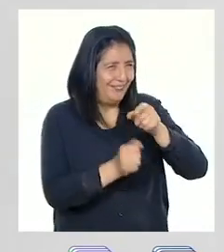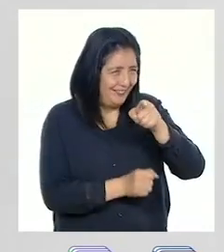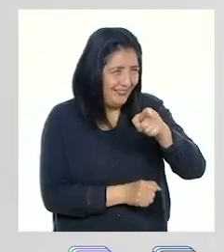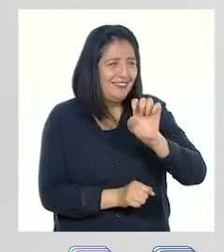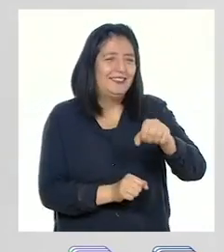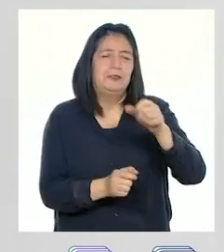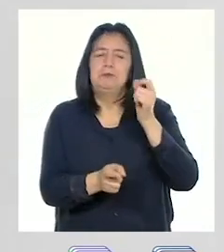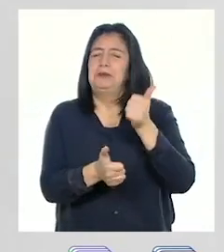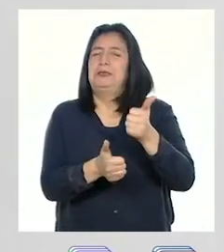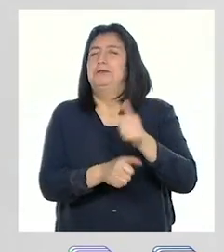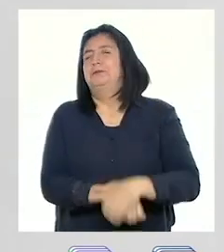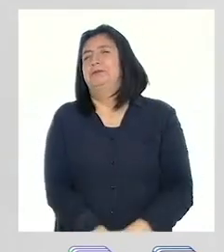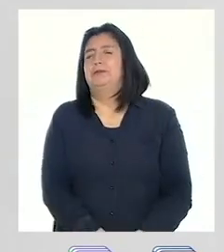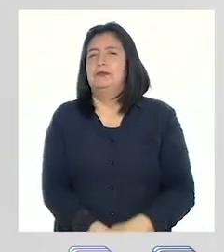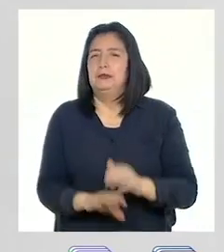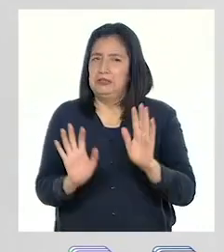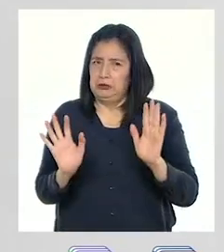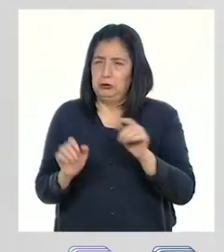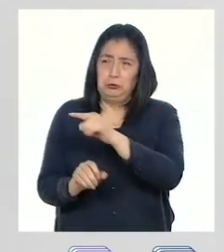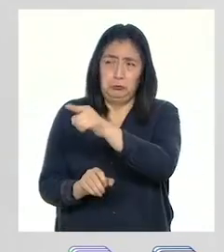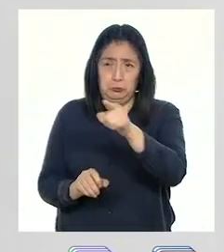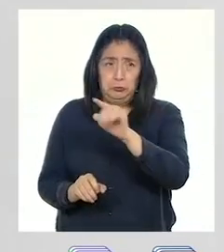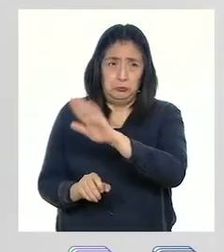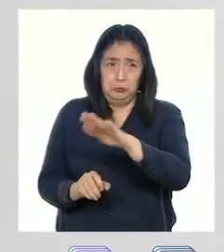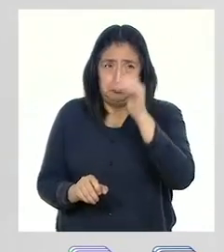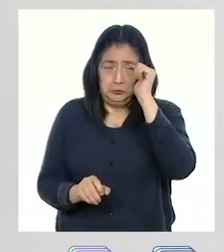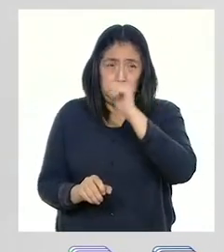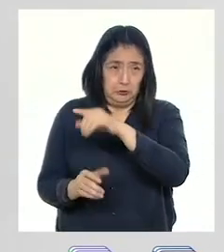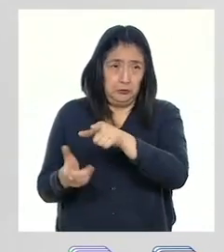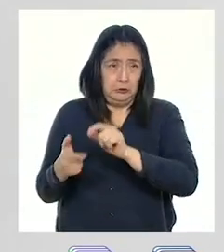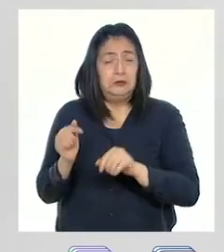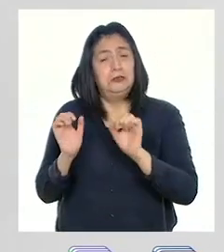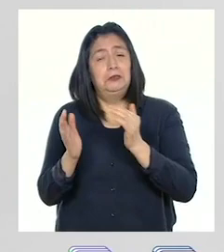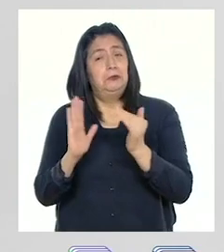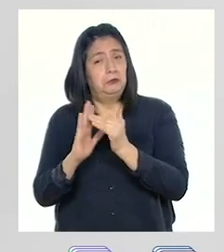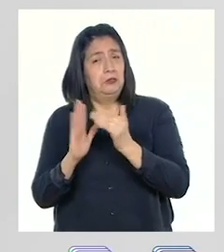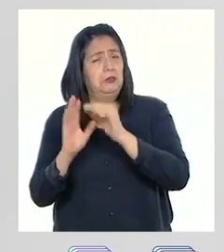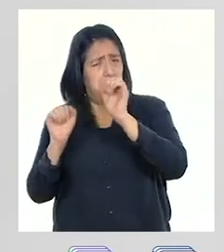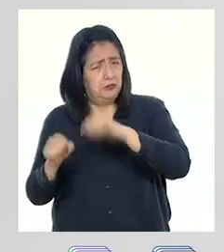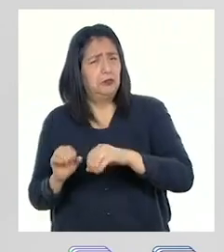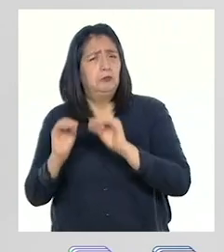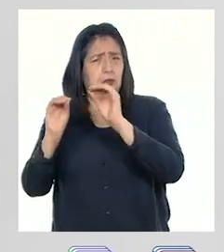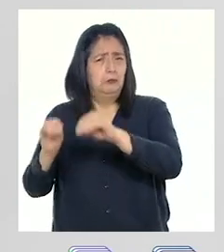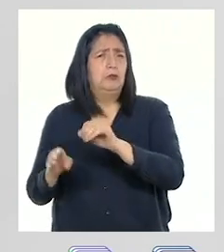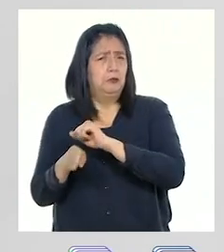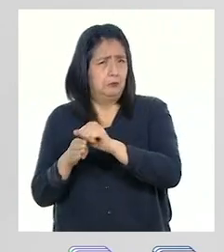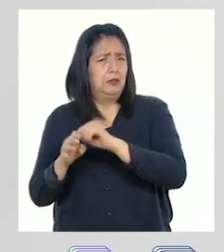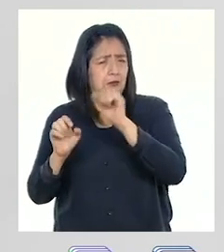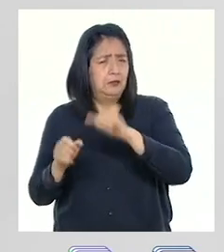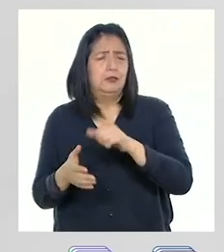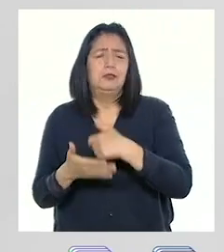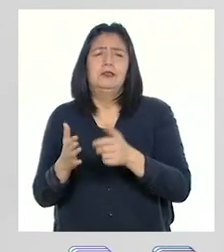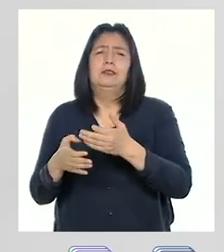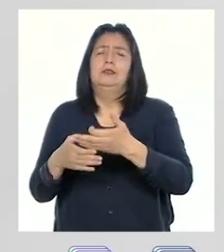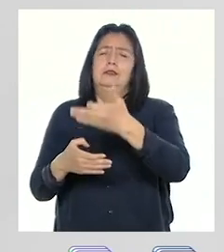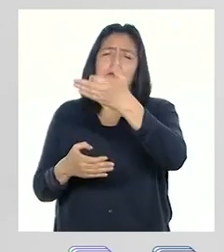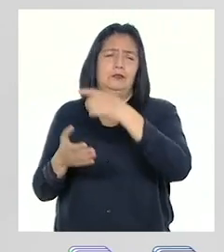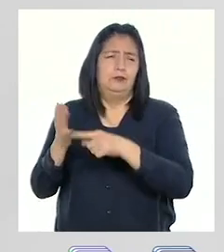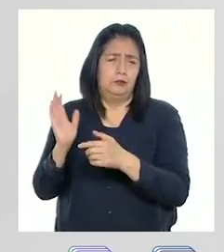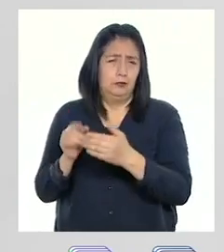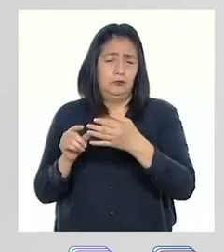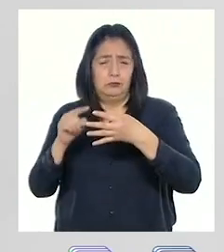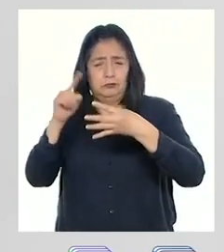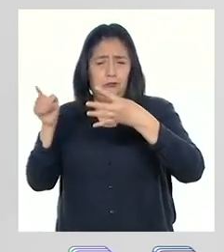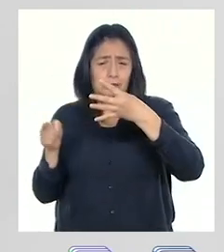Pati! ¡Muy bien! Seguro que las chicas y los chicos en casa también lo aplicarán y crearán uno de los